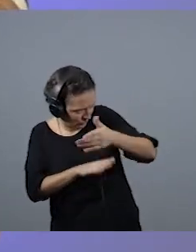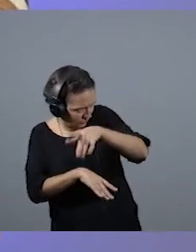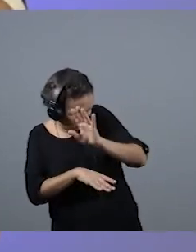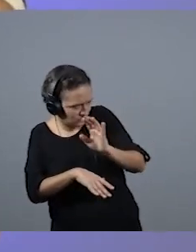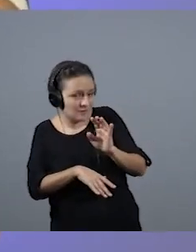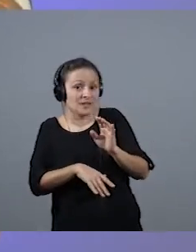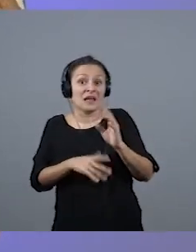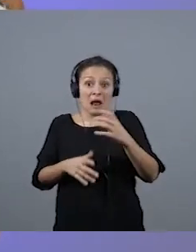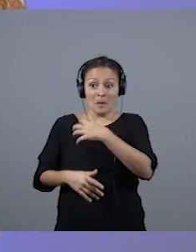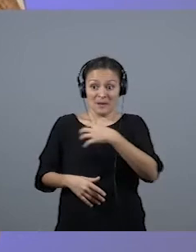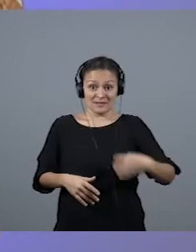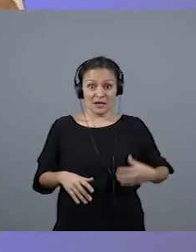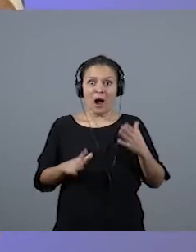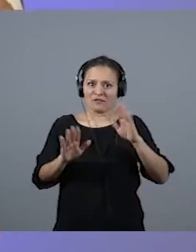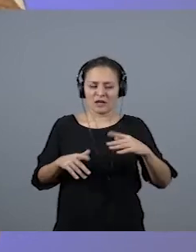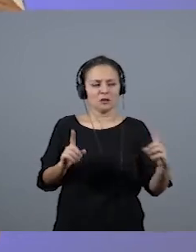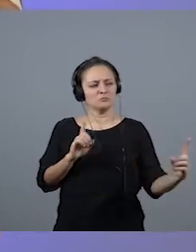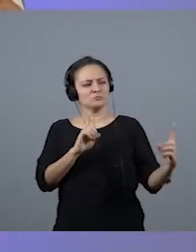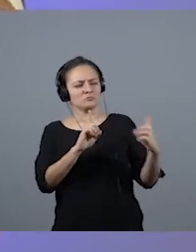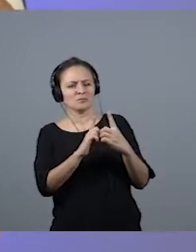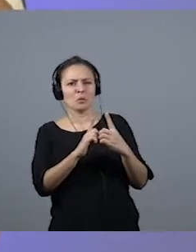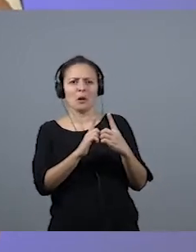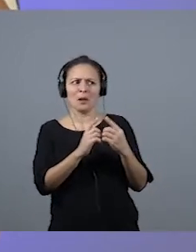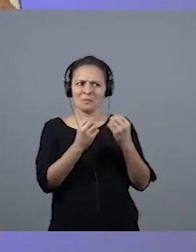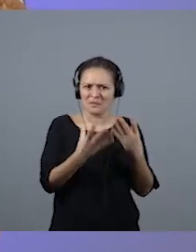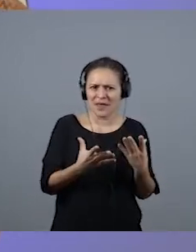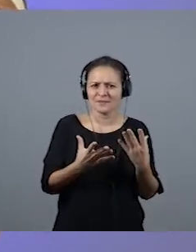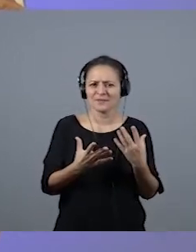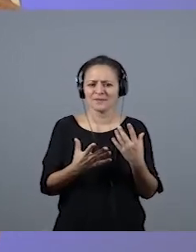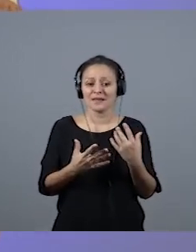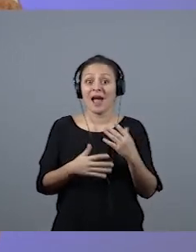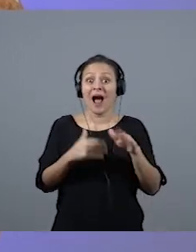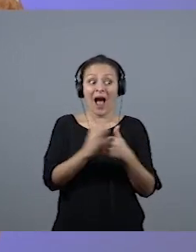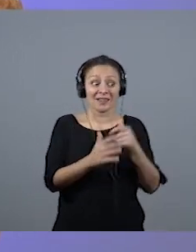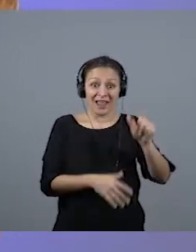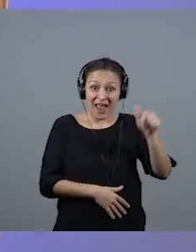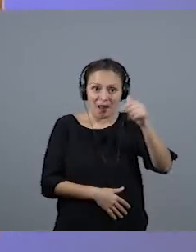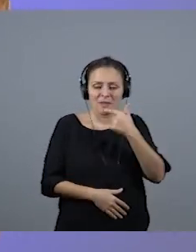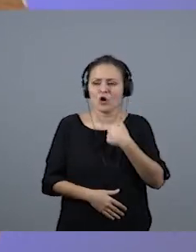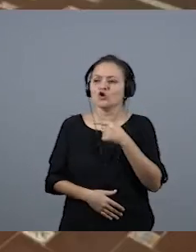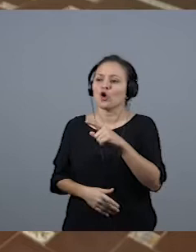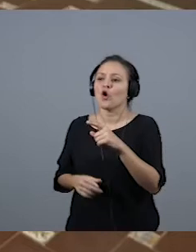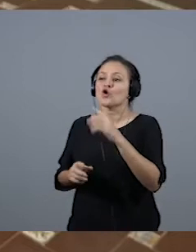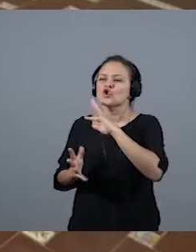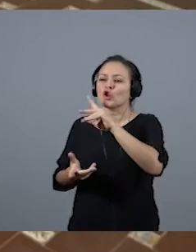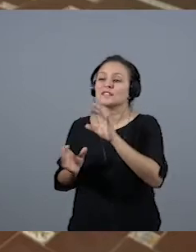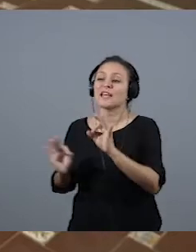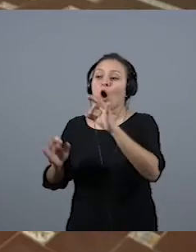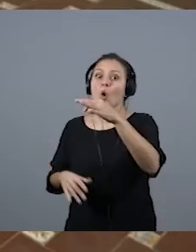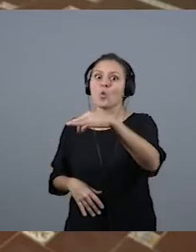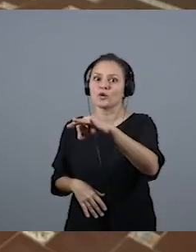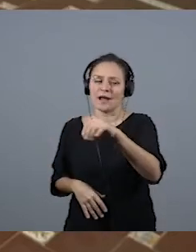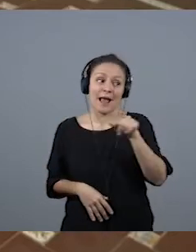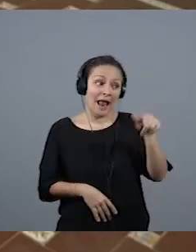le entramos bien y tal, y me acuerdo siempre que usted dice pues le voy a dar una exclusiva. Y me quedé así, era muy mujeriego,